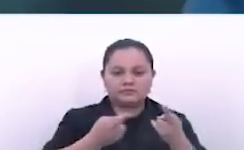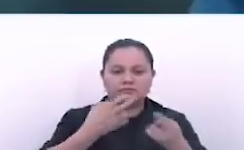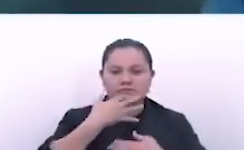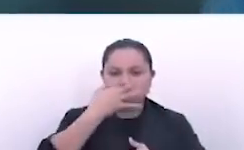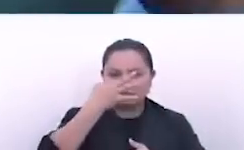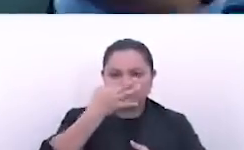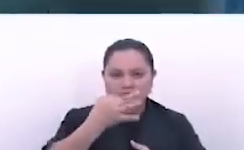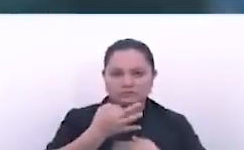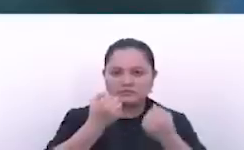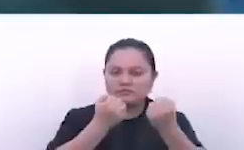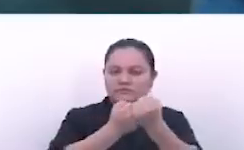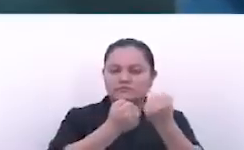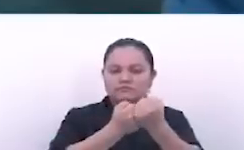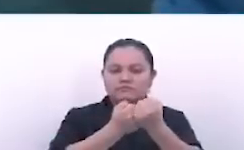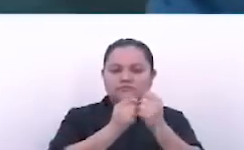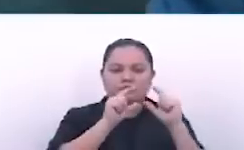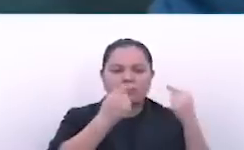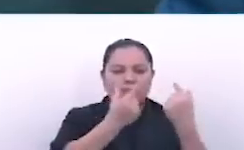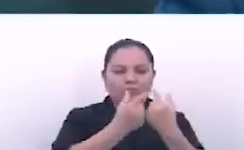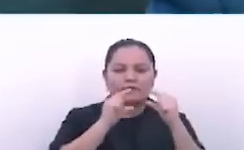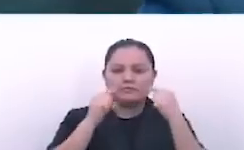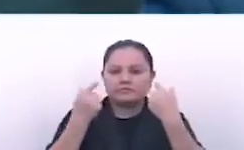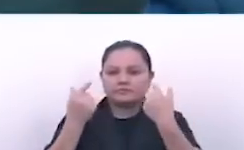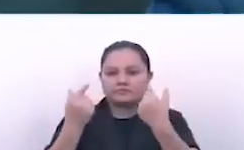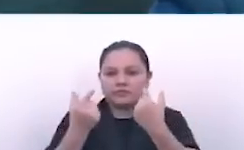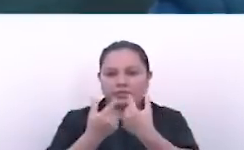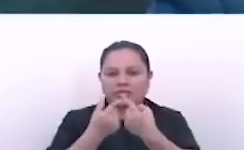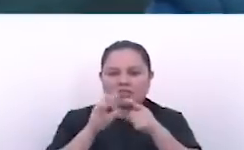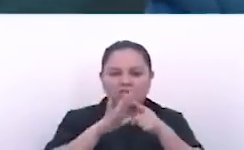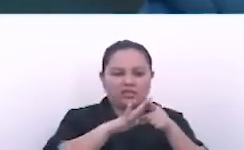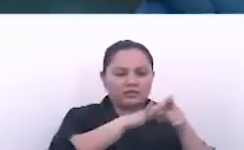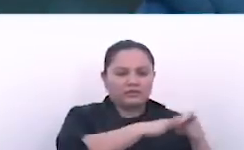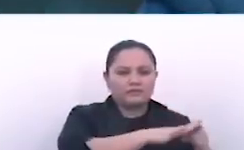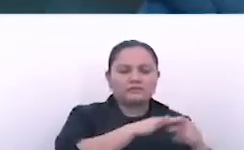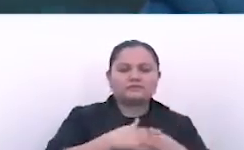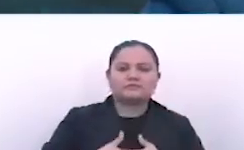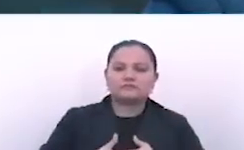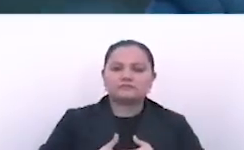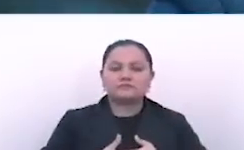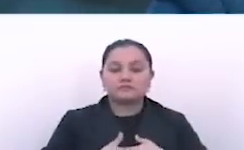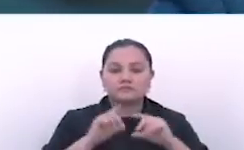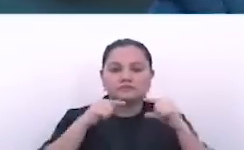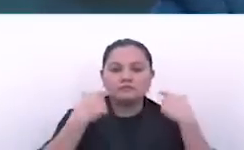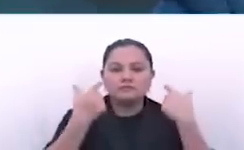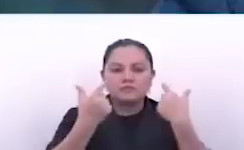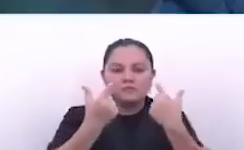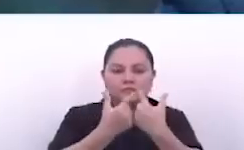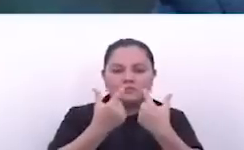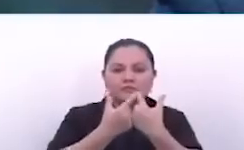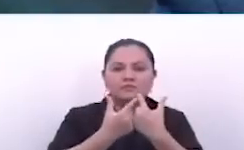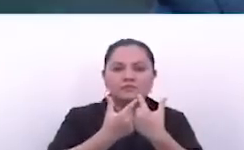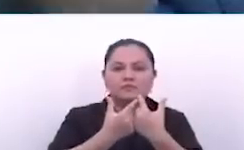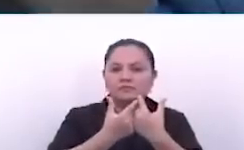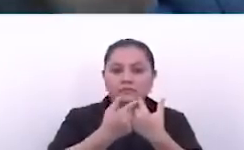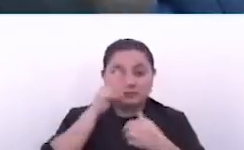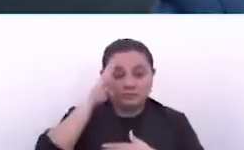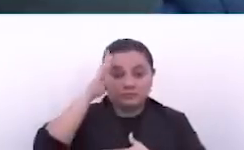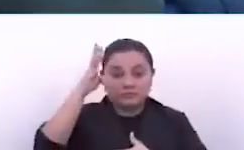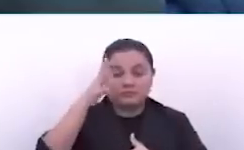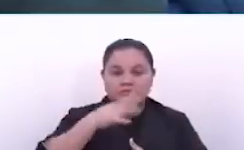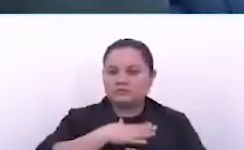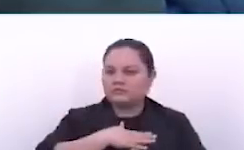verdad apoyemos a los sectores que abandonaron. Un sector que no me lo estoy inventando yo,